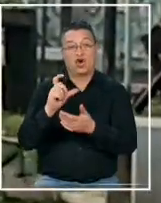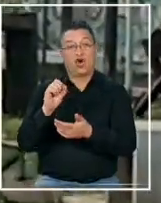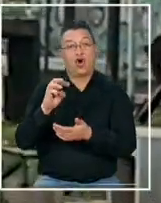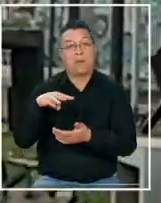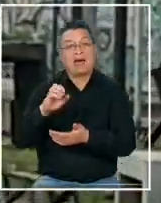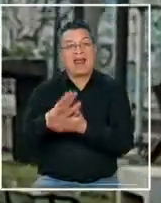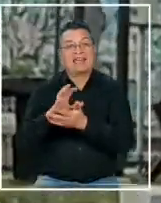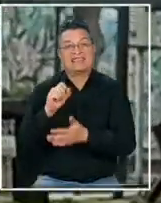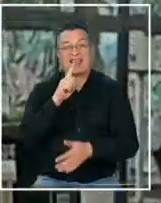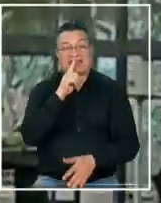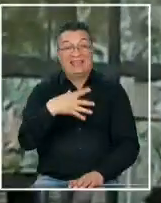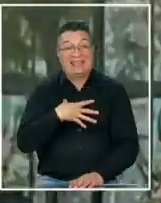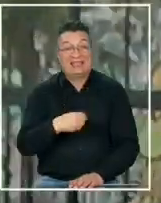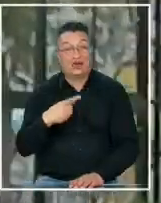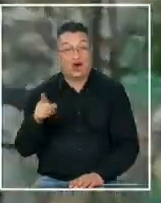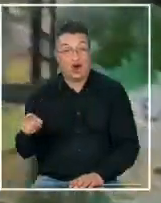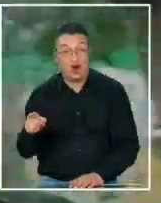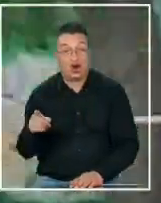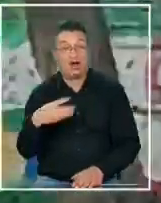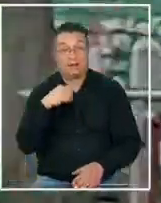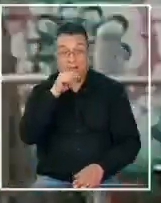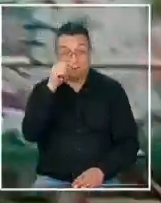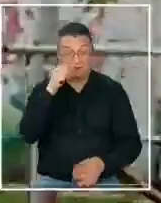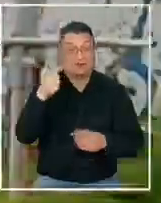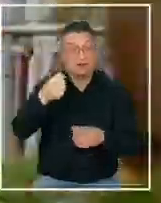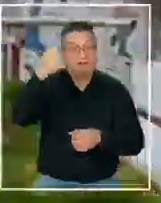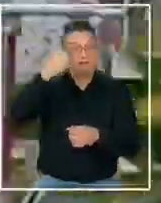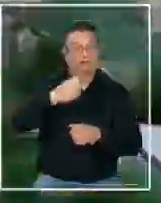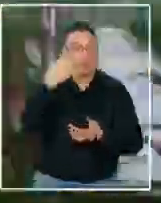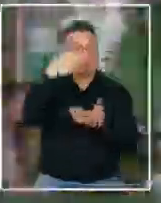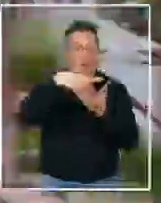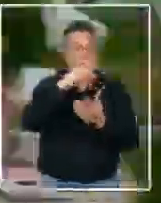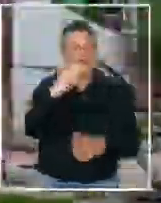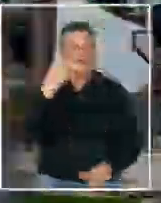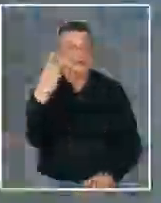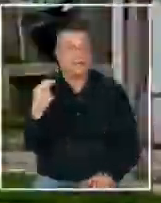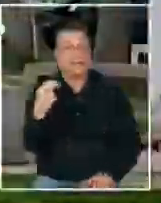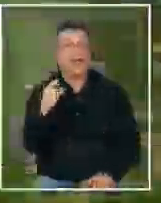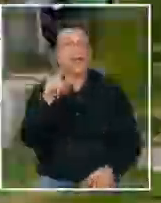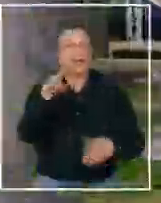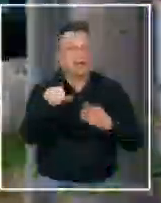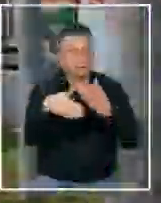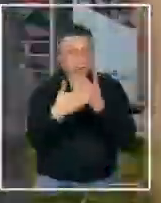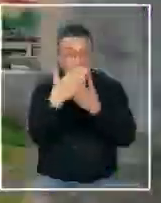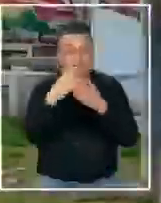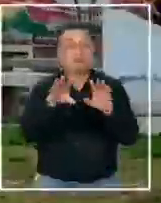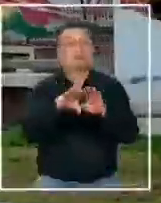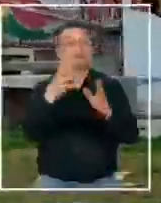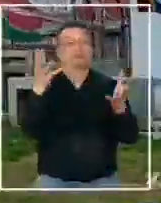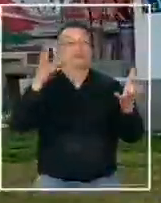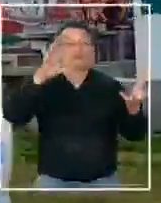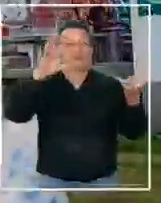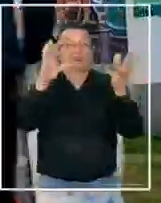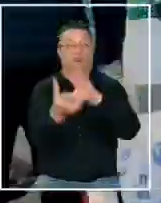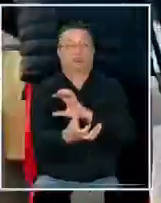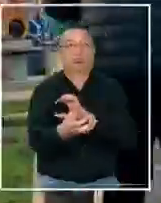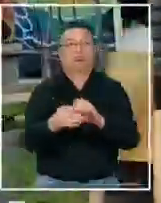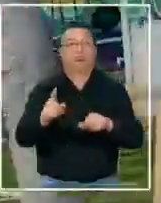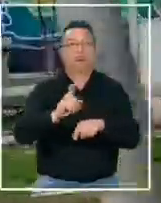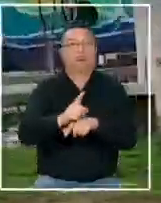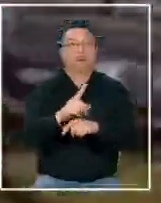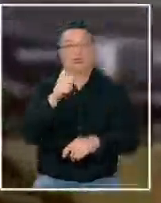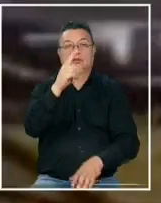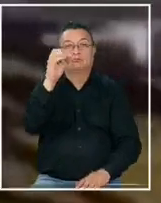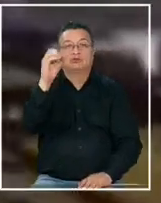hijo del narcotraficante Francisco Marchant, asesinado en 2020, amaneció así, prácticamente destruido